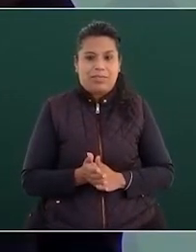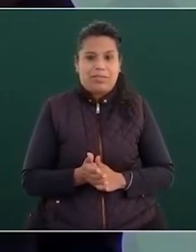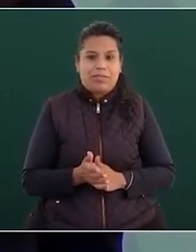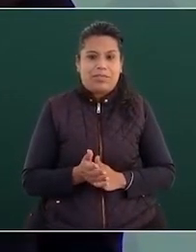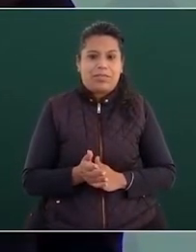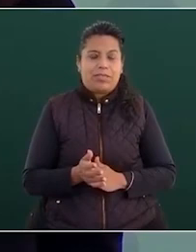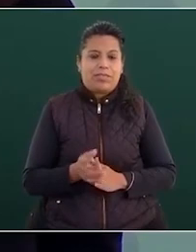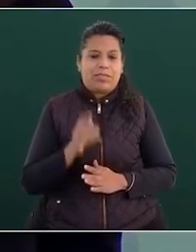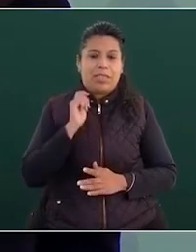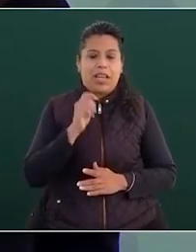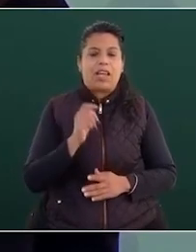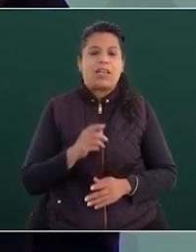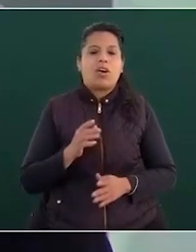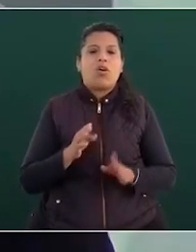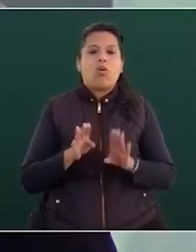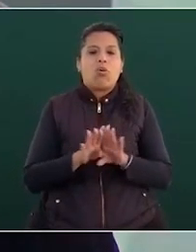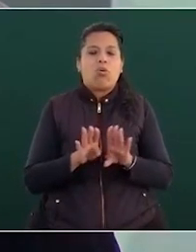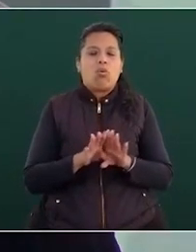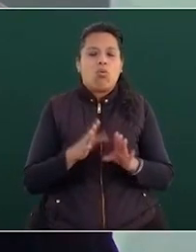sinónimo de machismo.